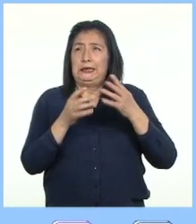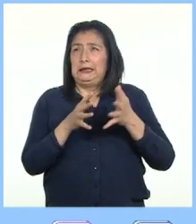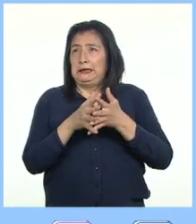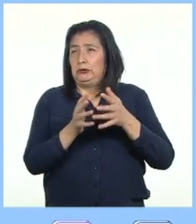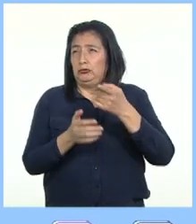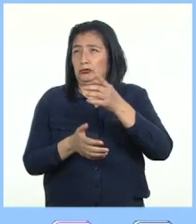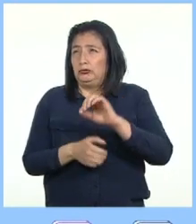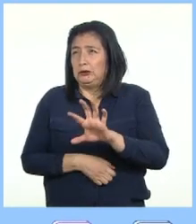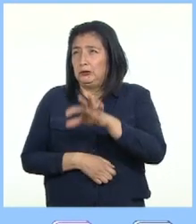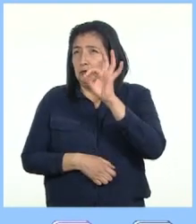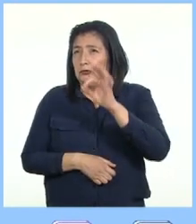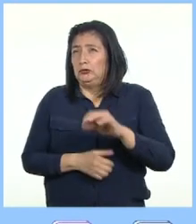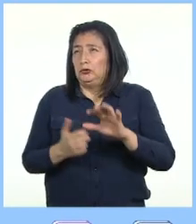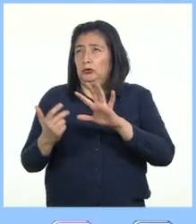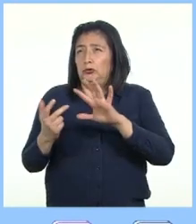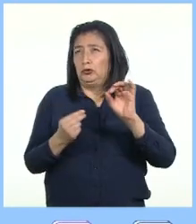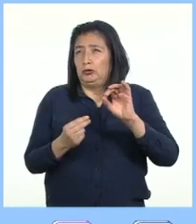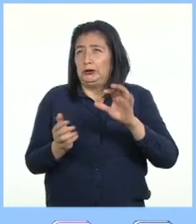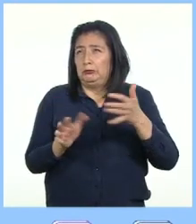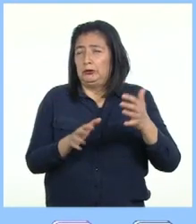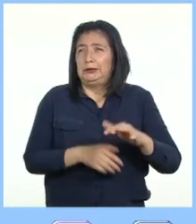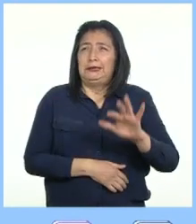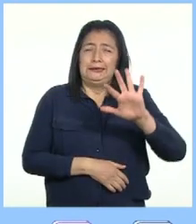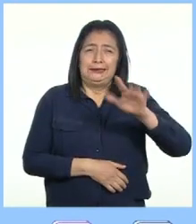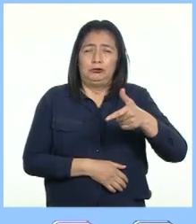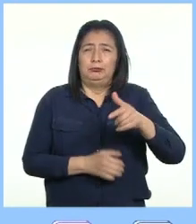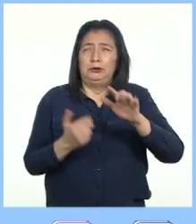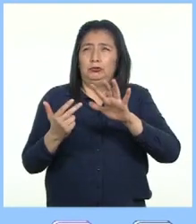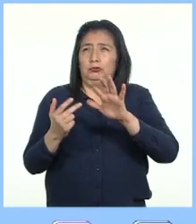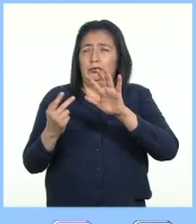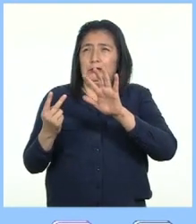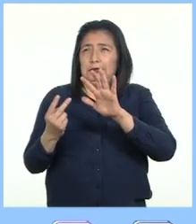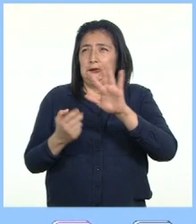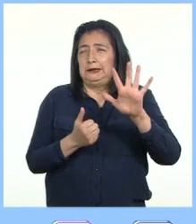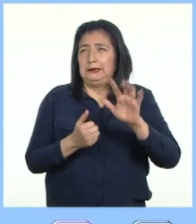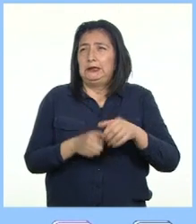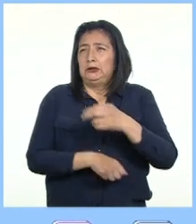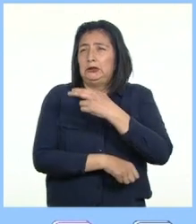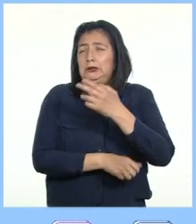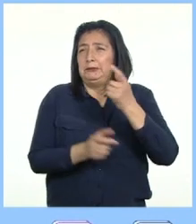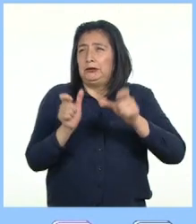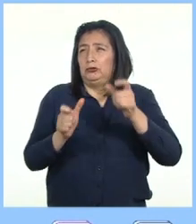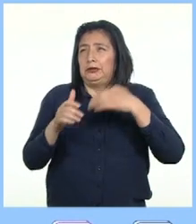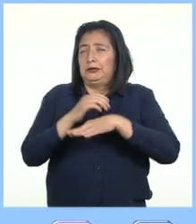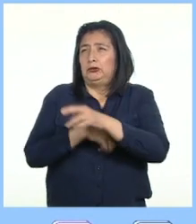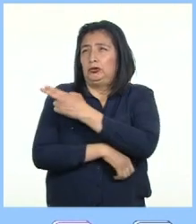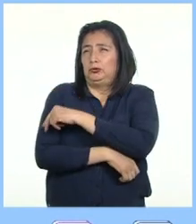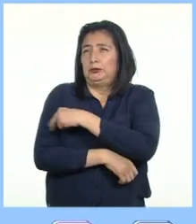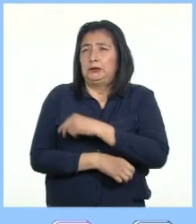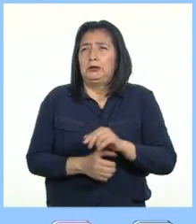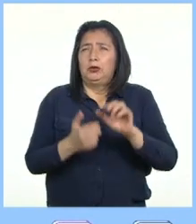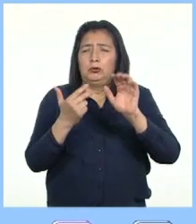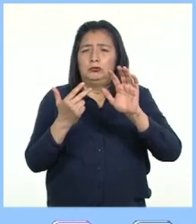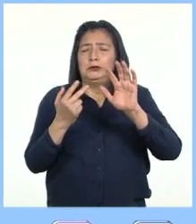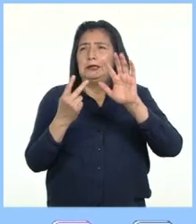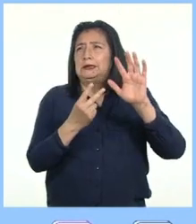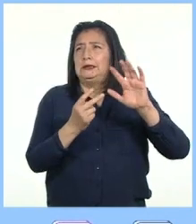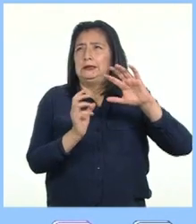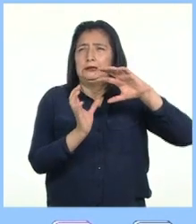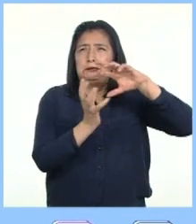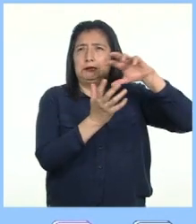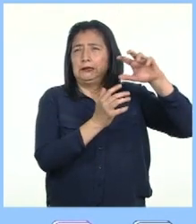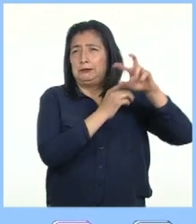menos que 800 muertes y 5.876 hospitalizaciones En 87 países